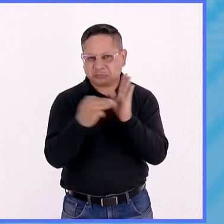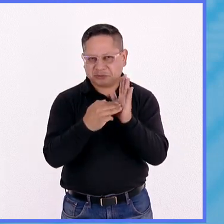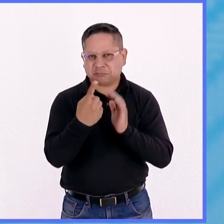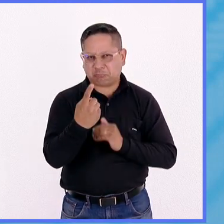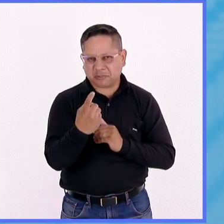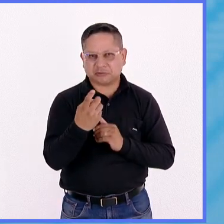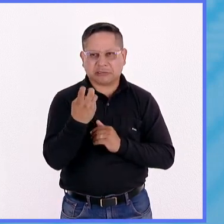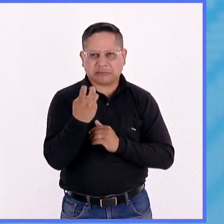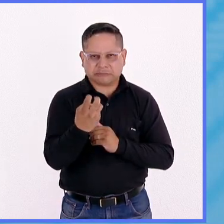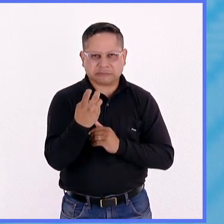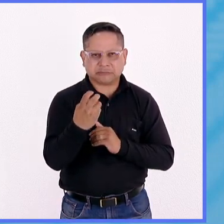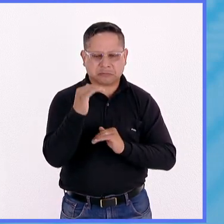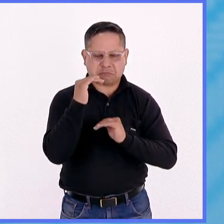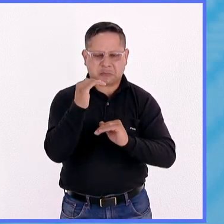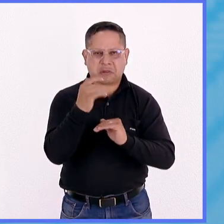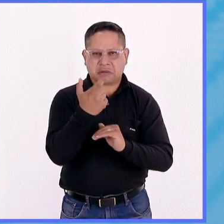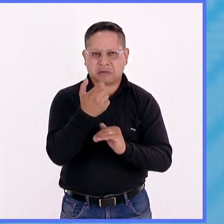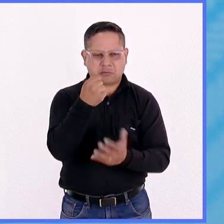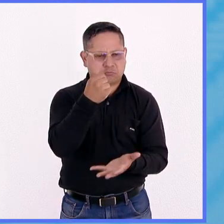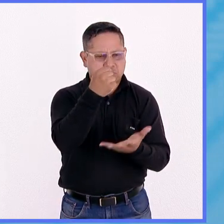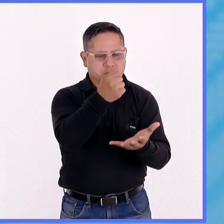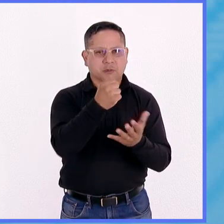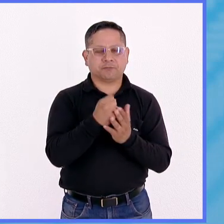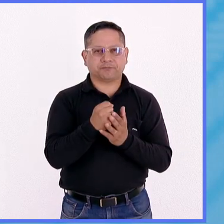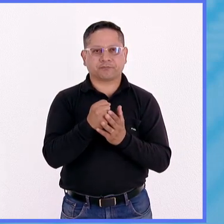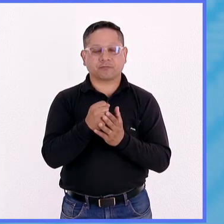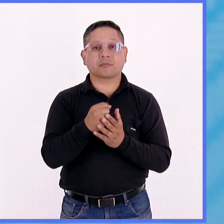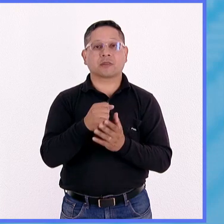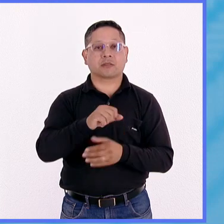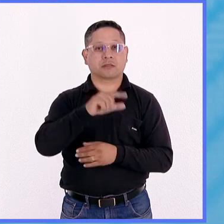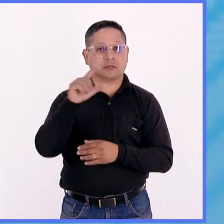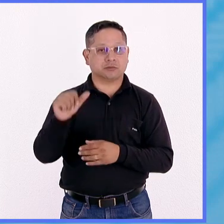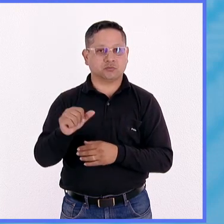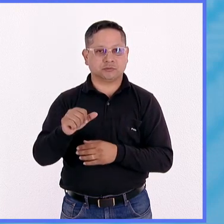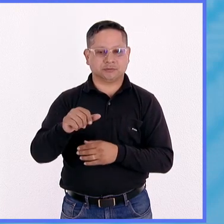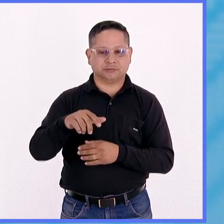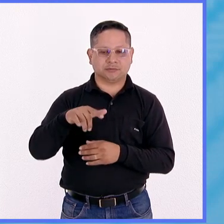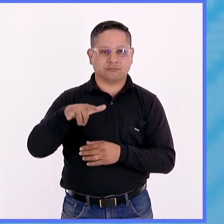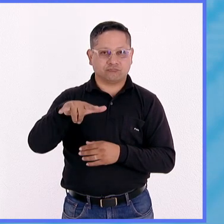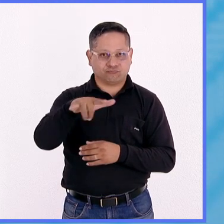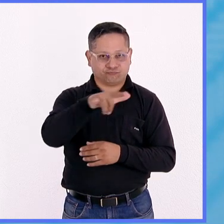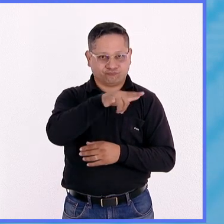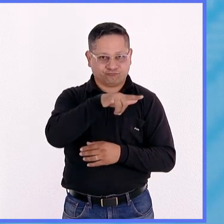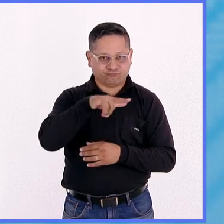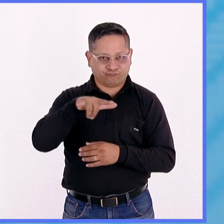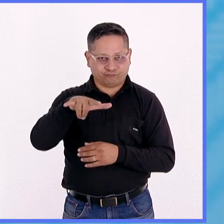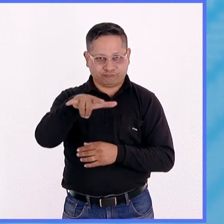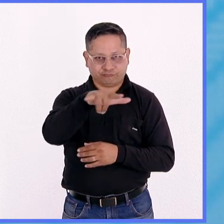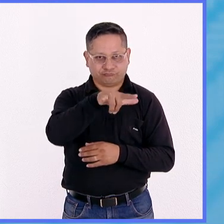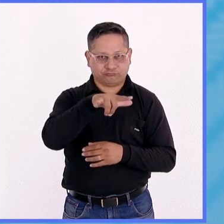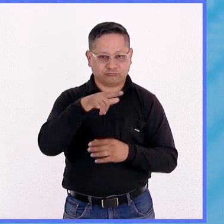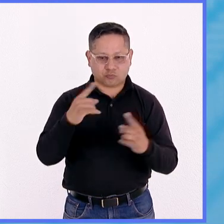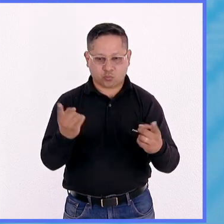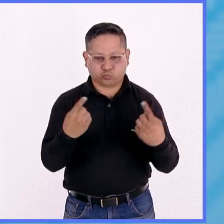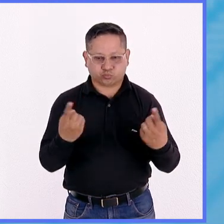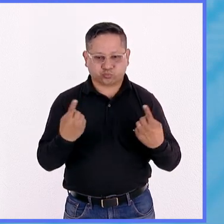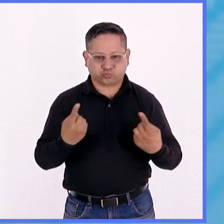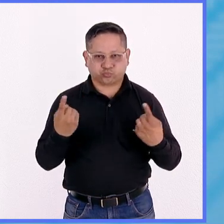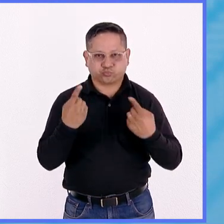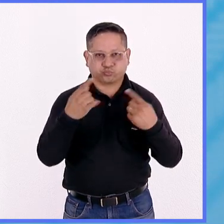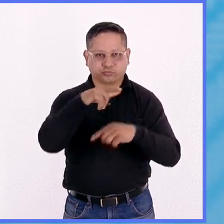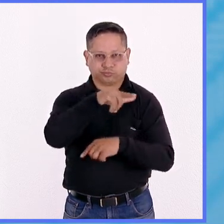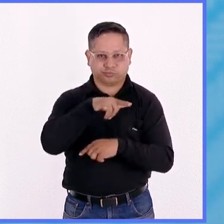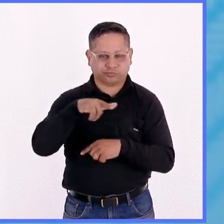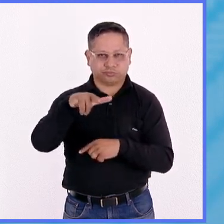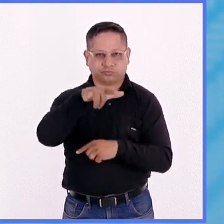Y por otro lado, el dron necesita agarrar al satélite y el mismo satélite debe